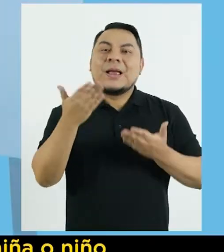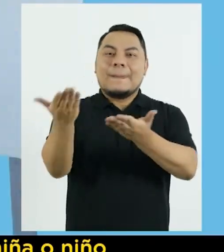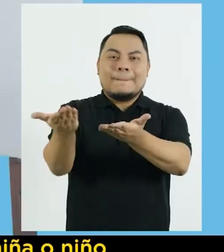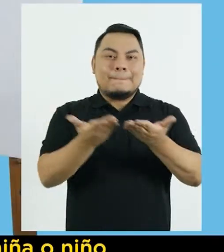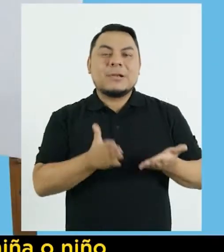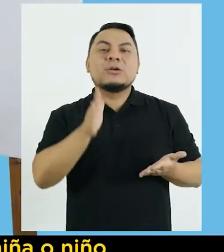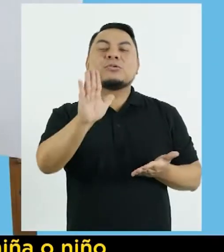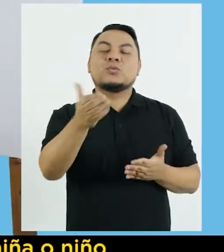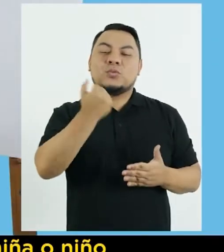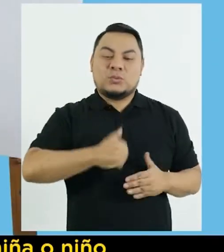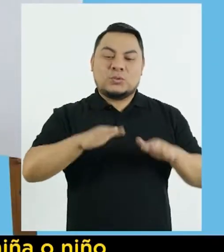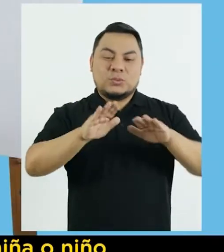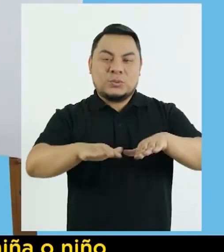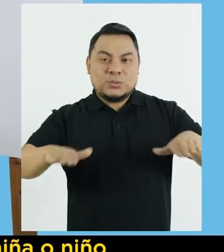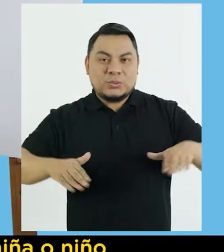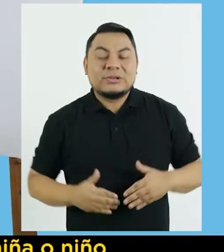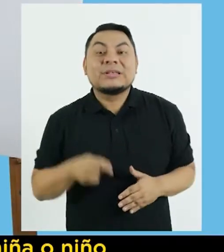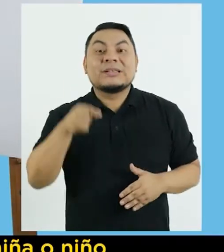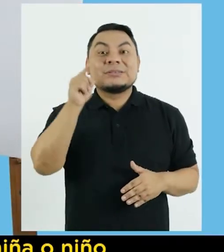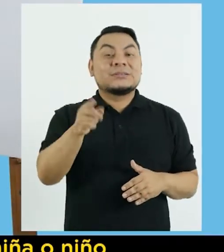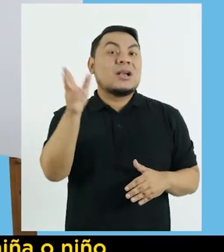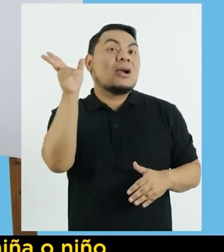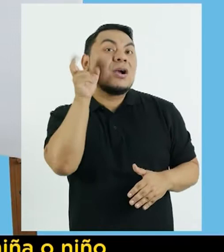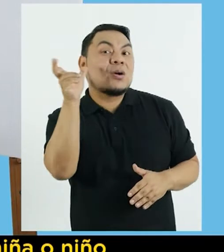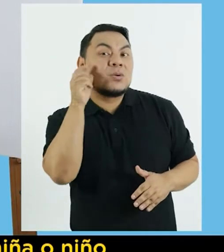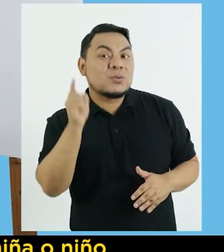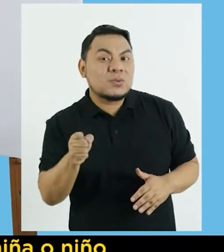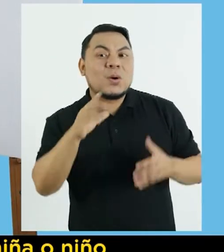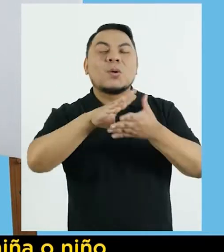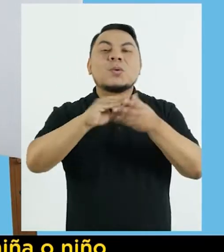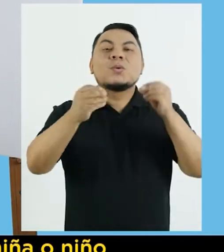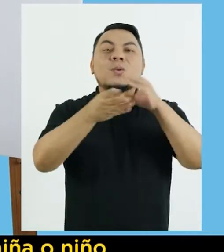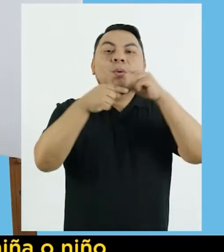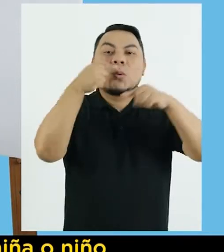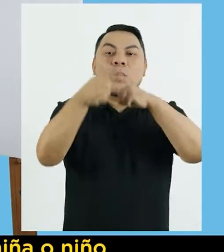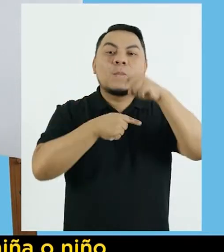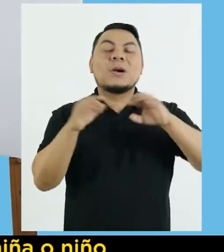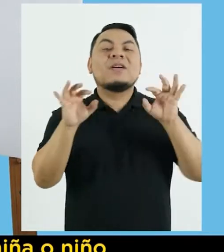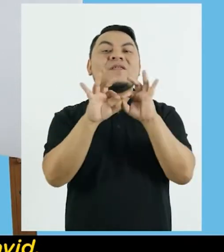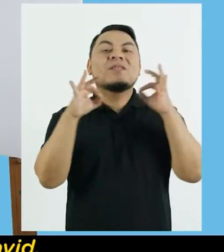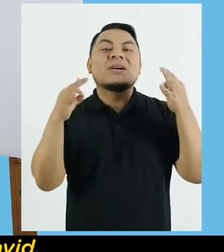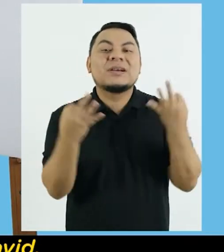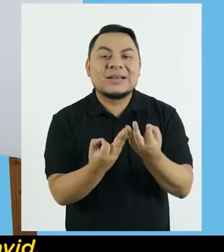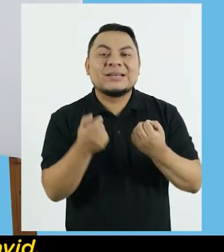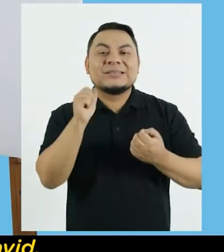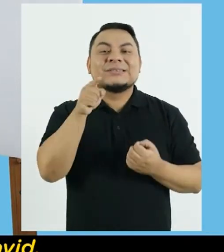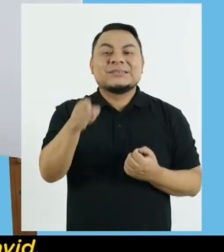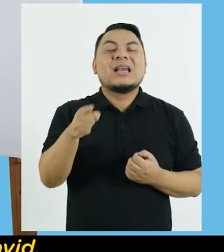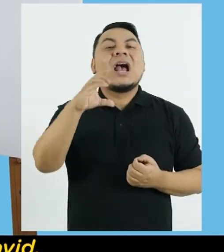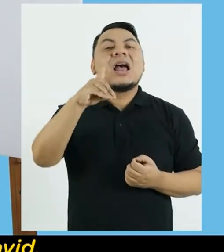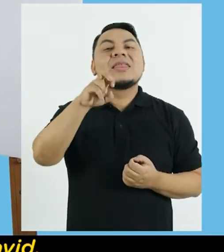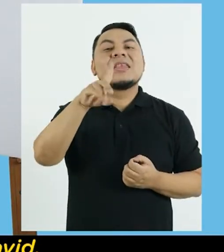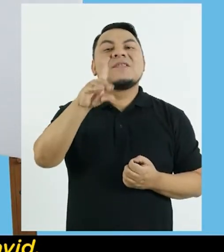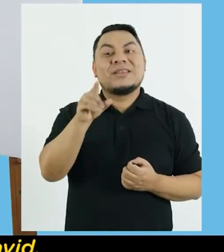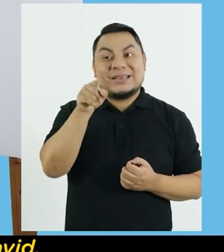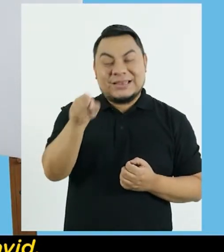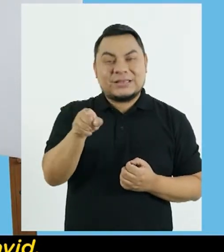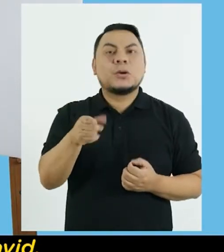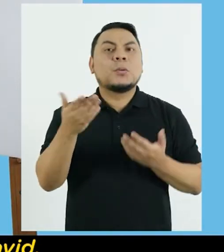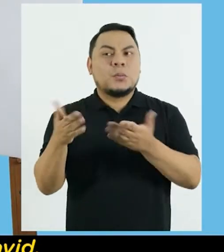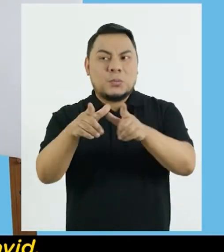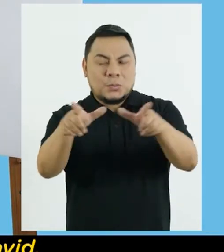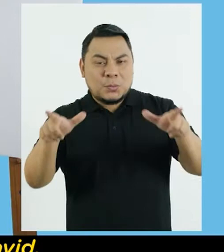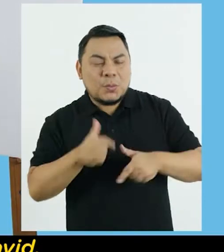¡Bien, familias! Para comenzar, inviten a su niño o niño a escuchar el cuento